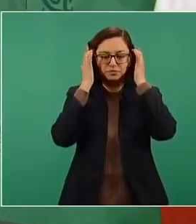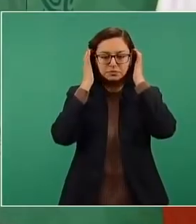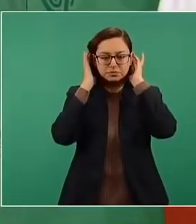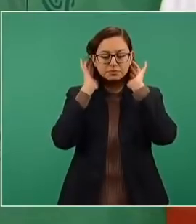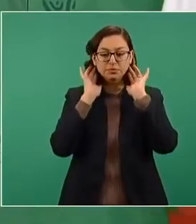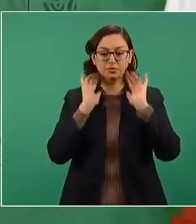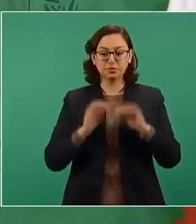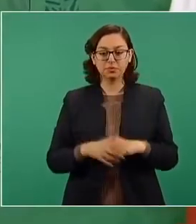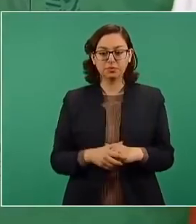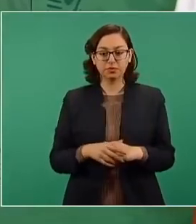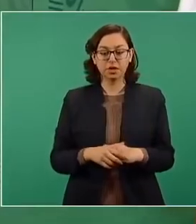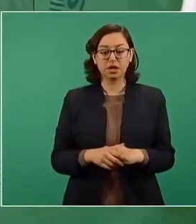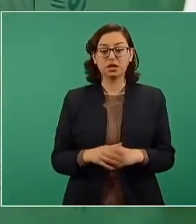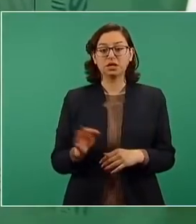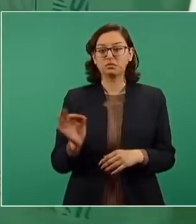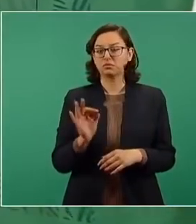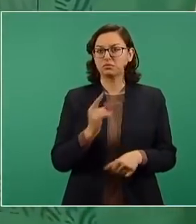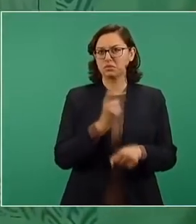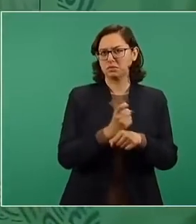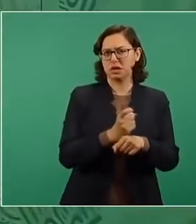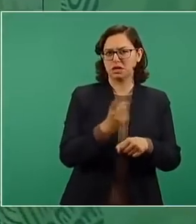el primero es el segundo día,